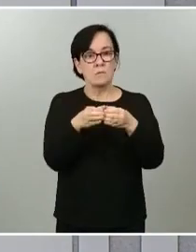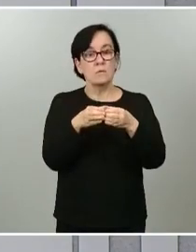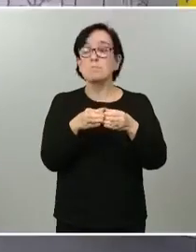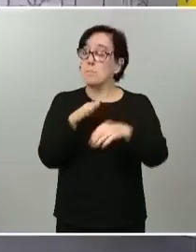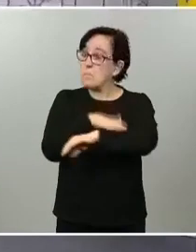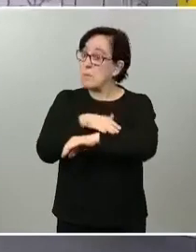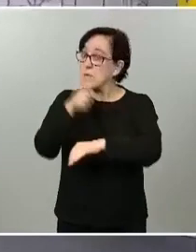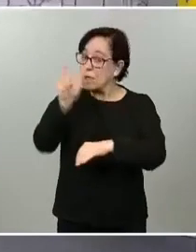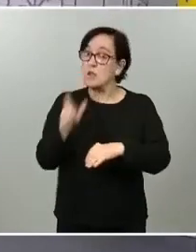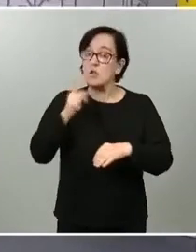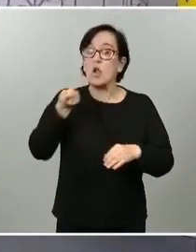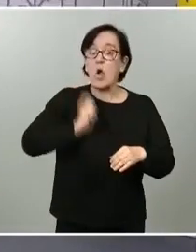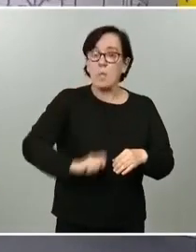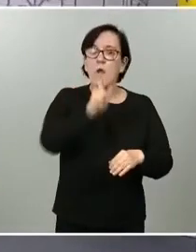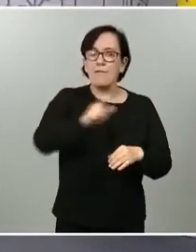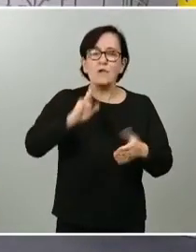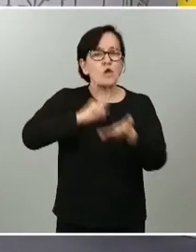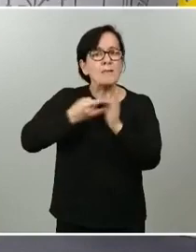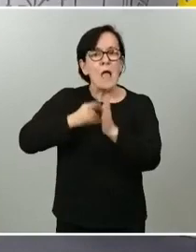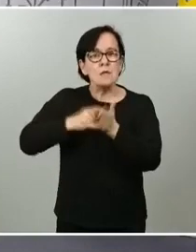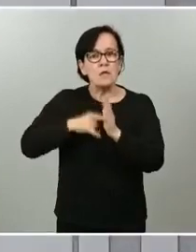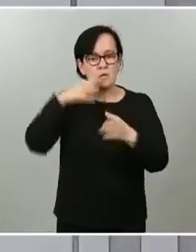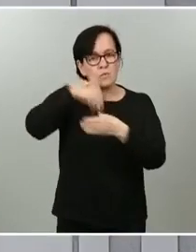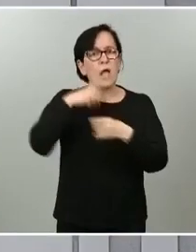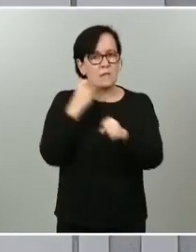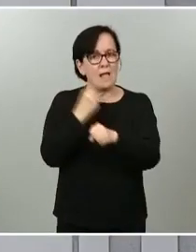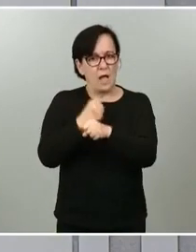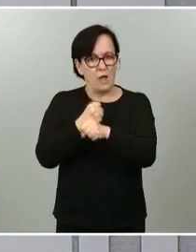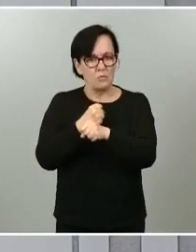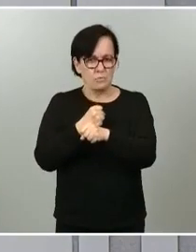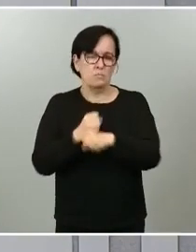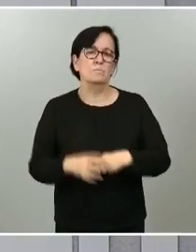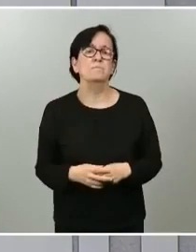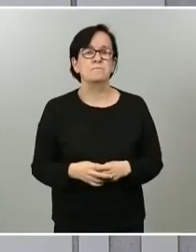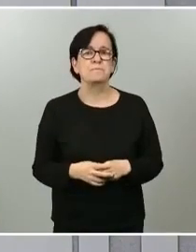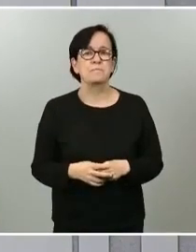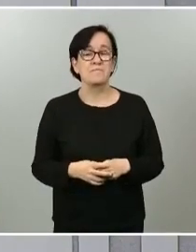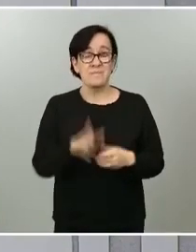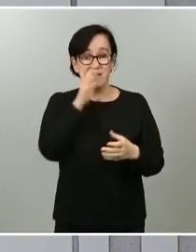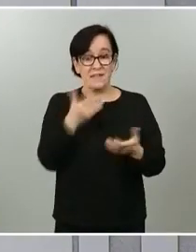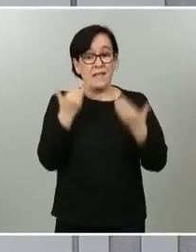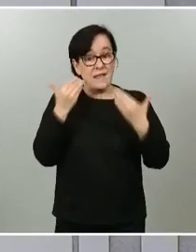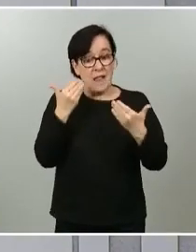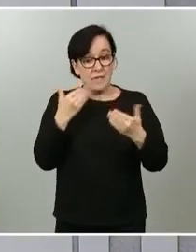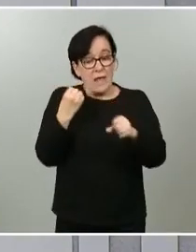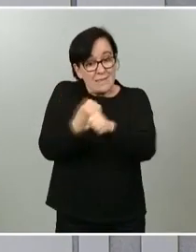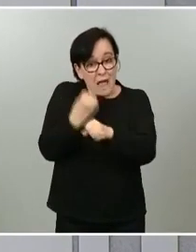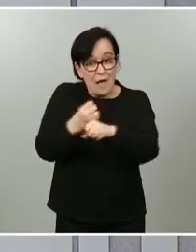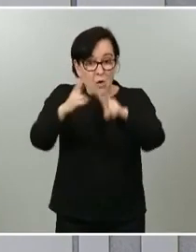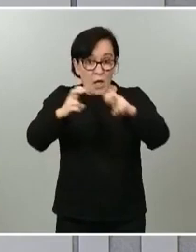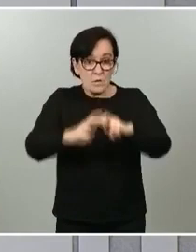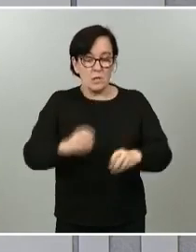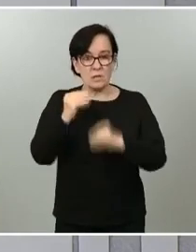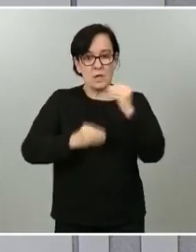los profesionales que han trabajado en esa ingente tarea. Fruto de ese trabajo, de ese análisis, se ha establecido la